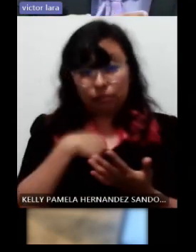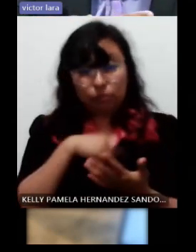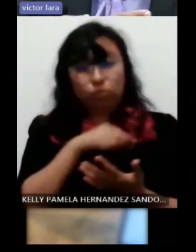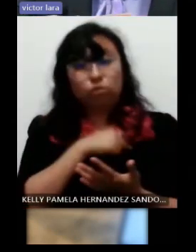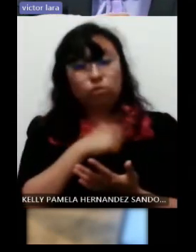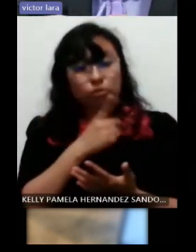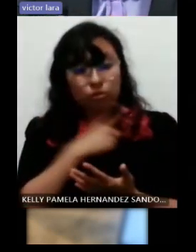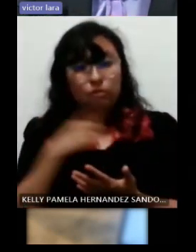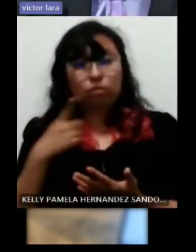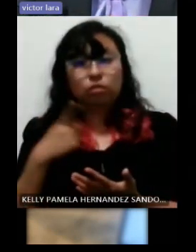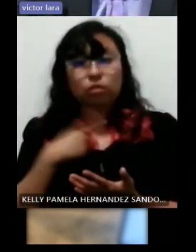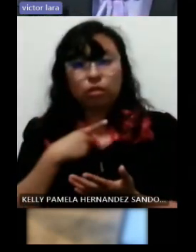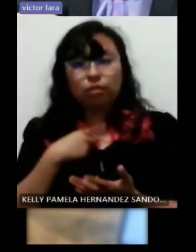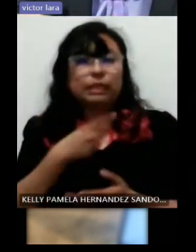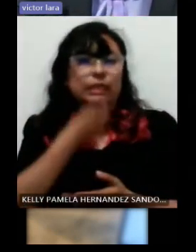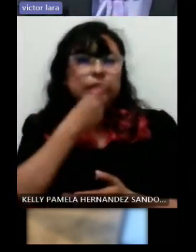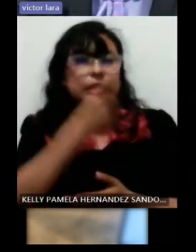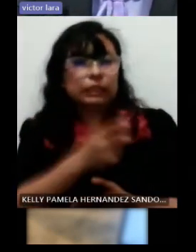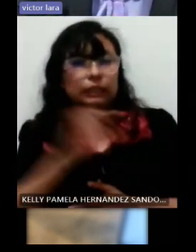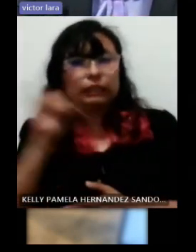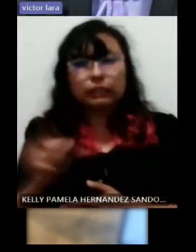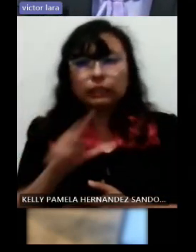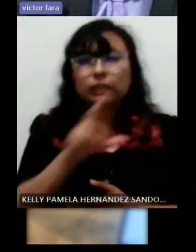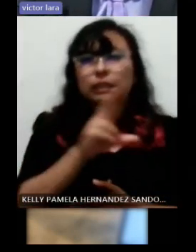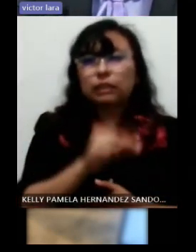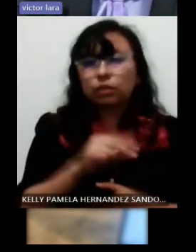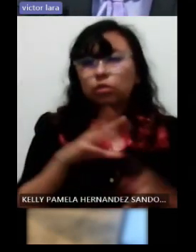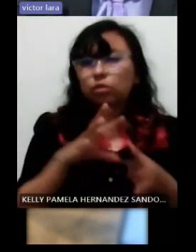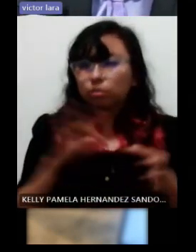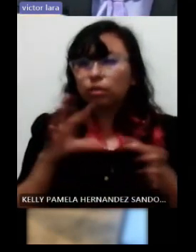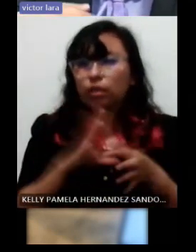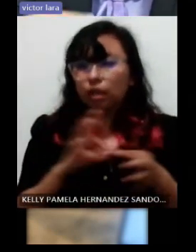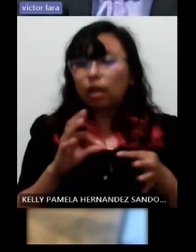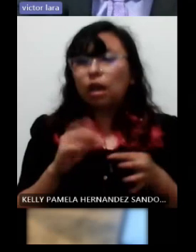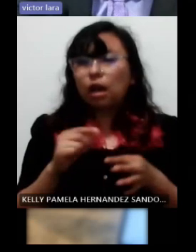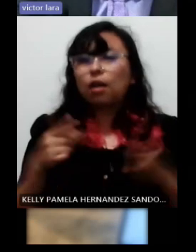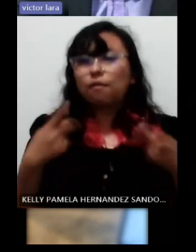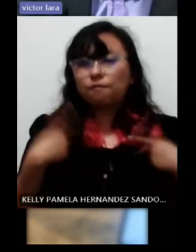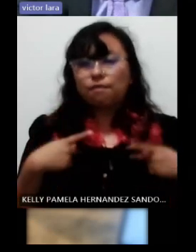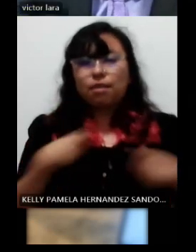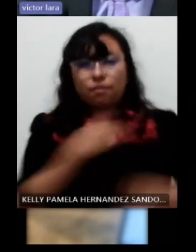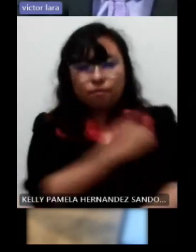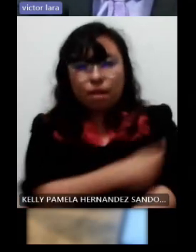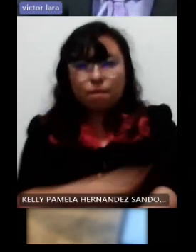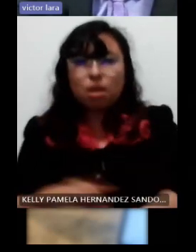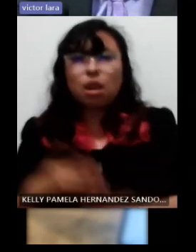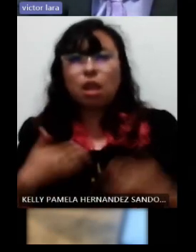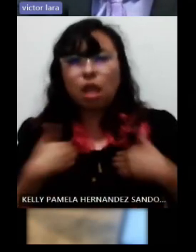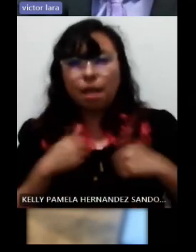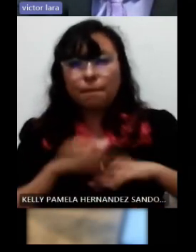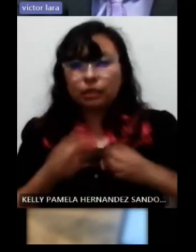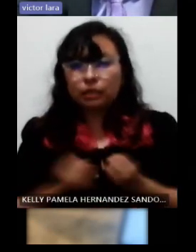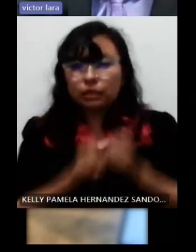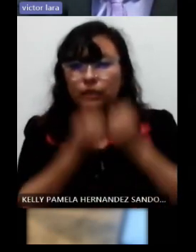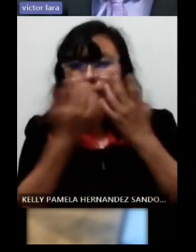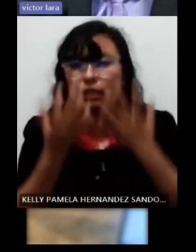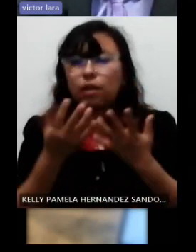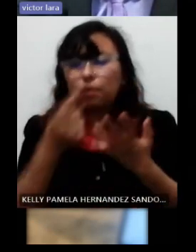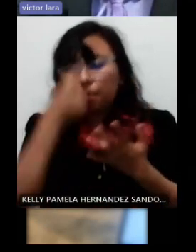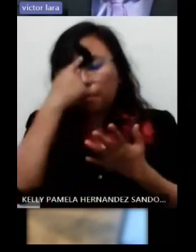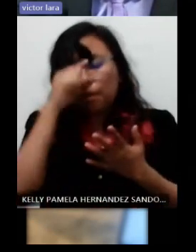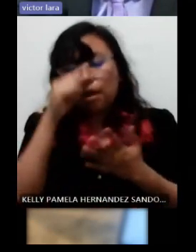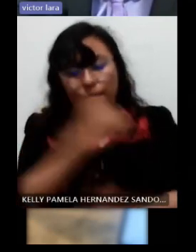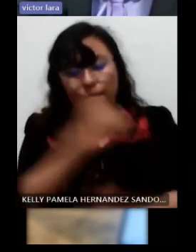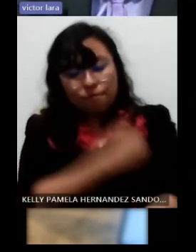entrar en una negociación y en un acuerdo en conjunto con el familiar para poder integrar actividades que